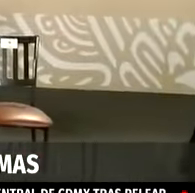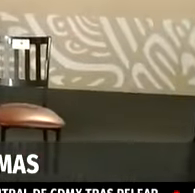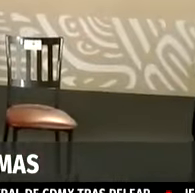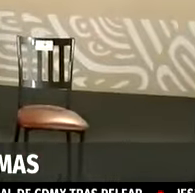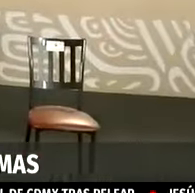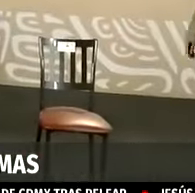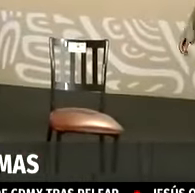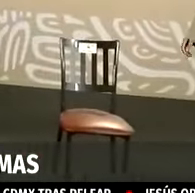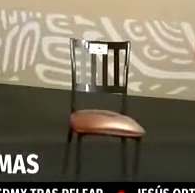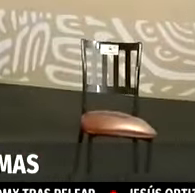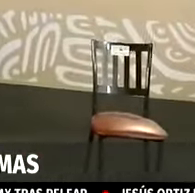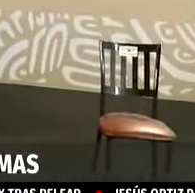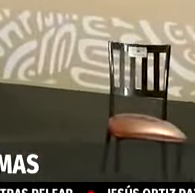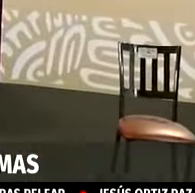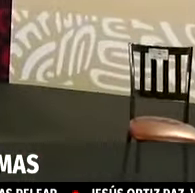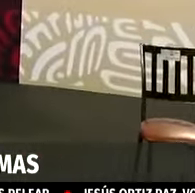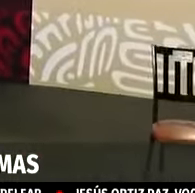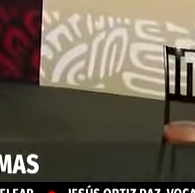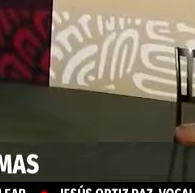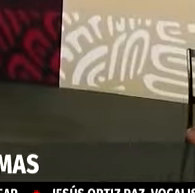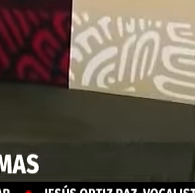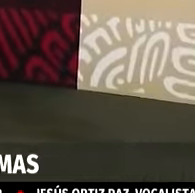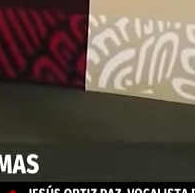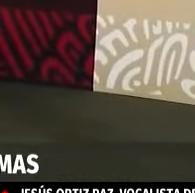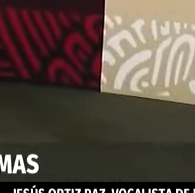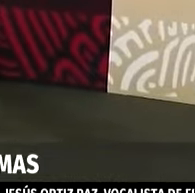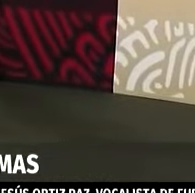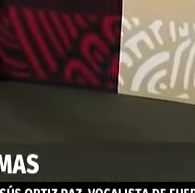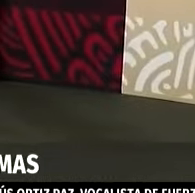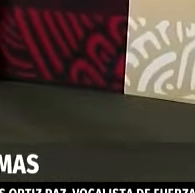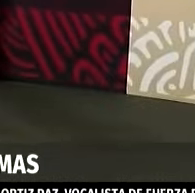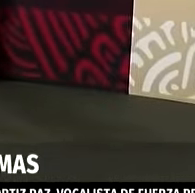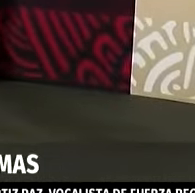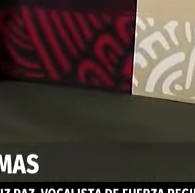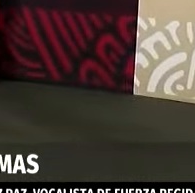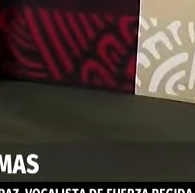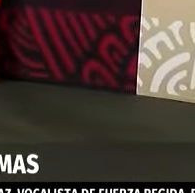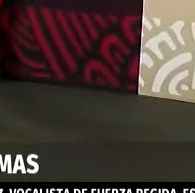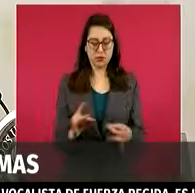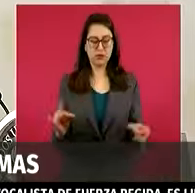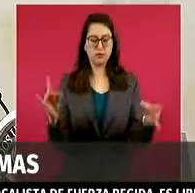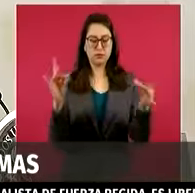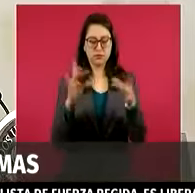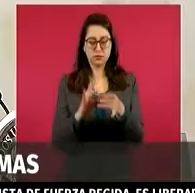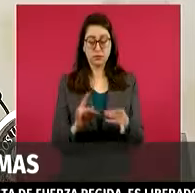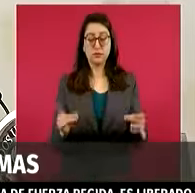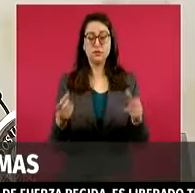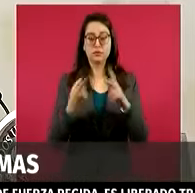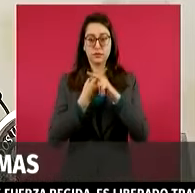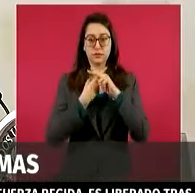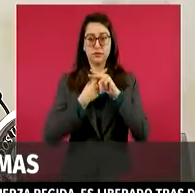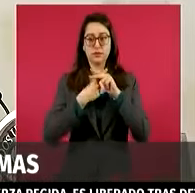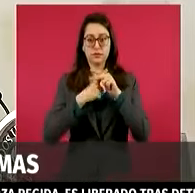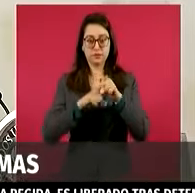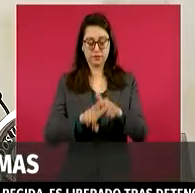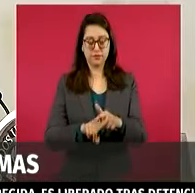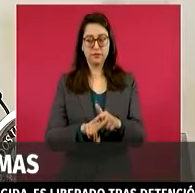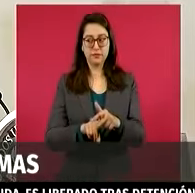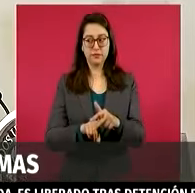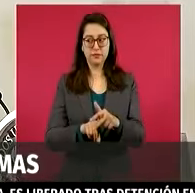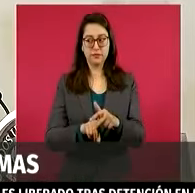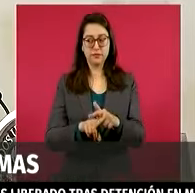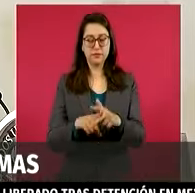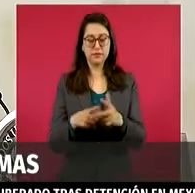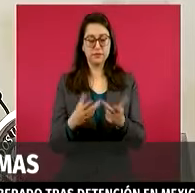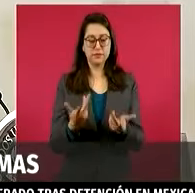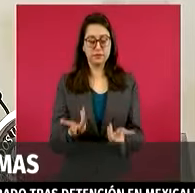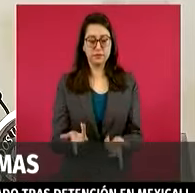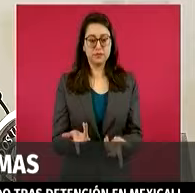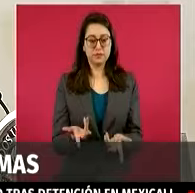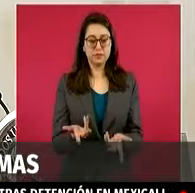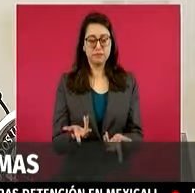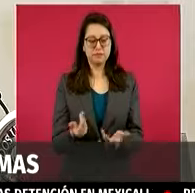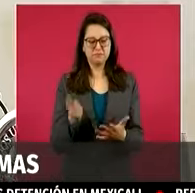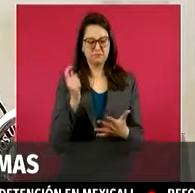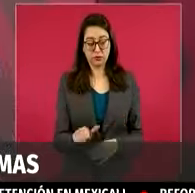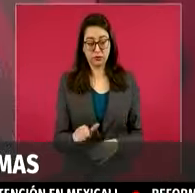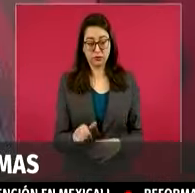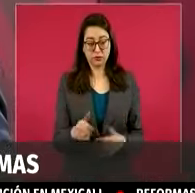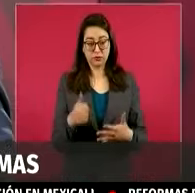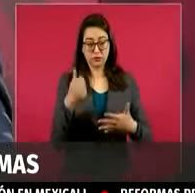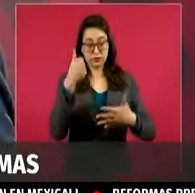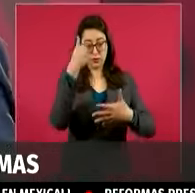organización total y completa de todos los procesos electorales en el país y todos los procesos de participación